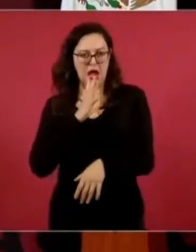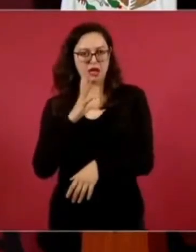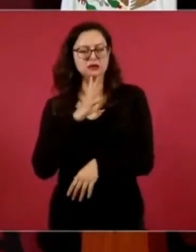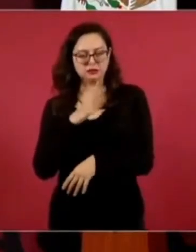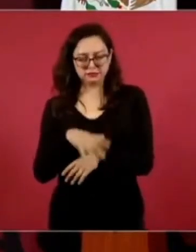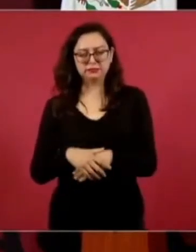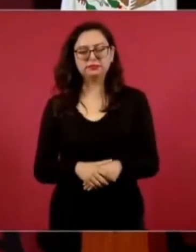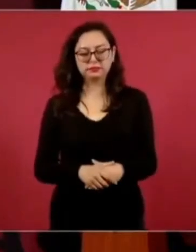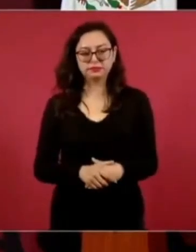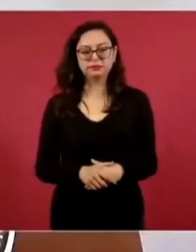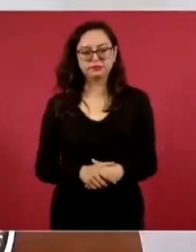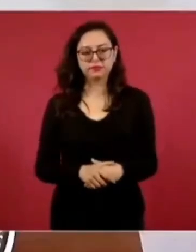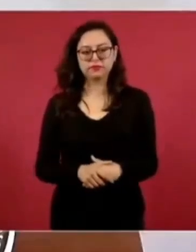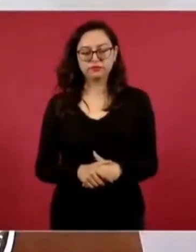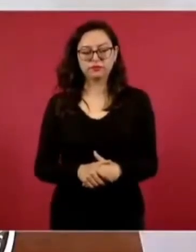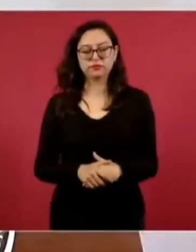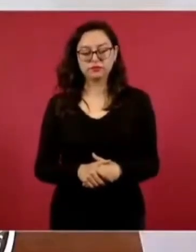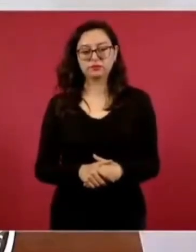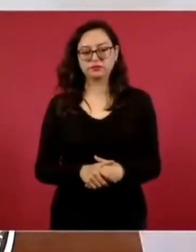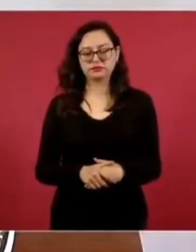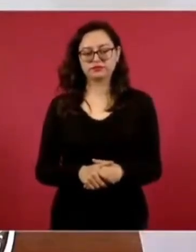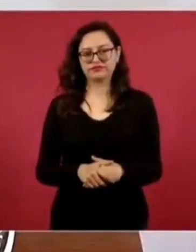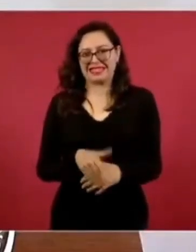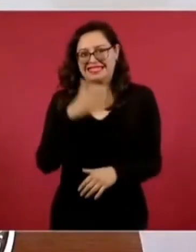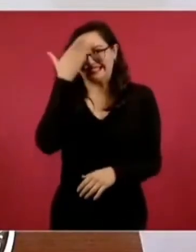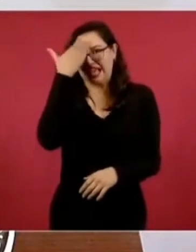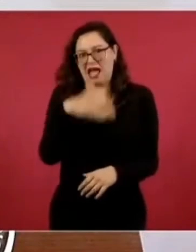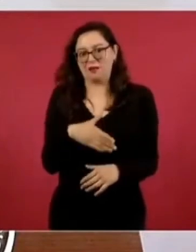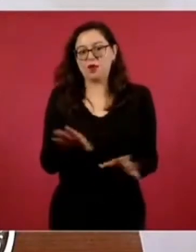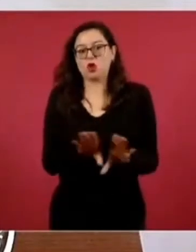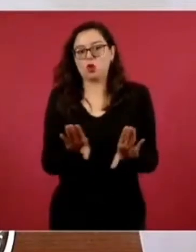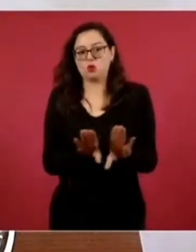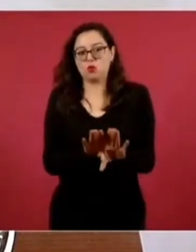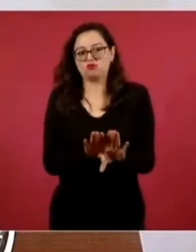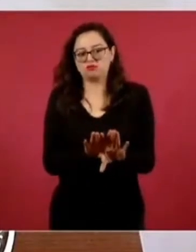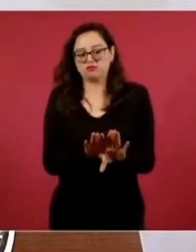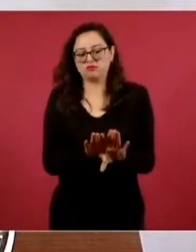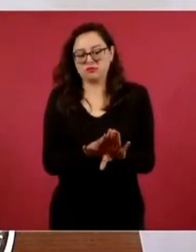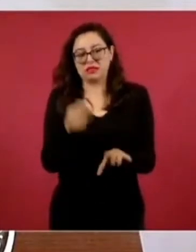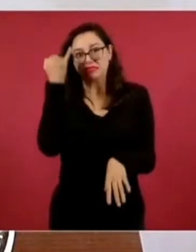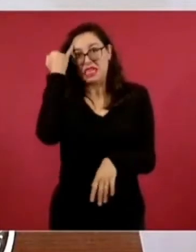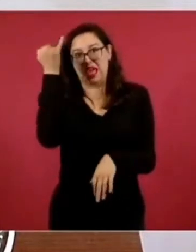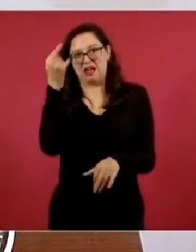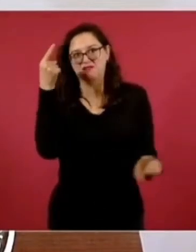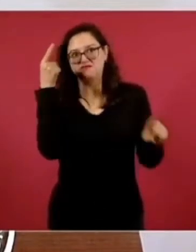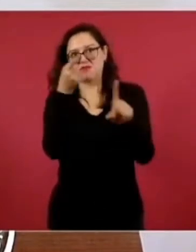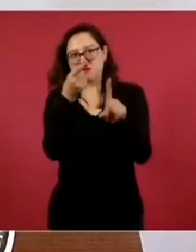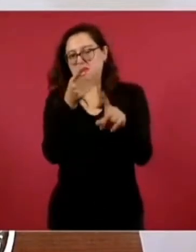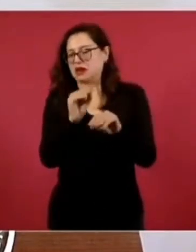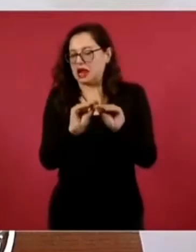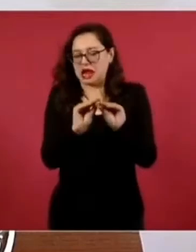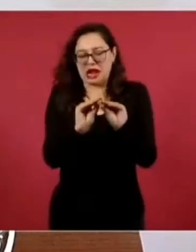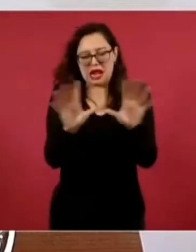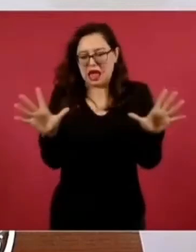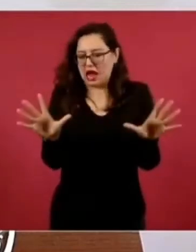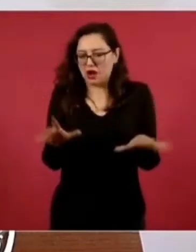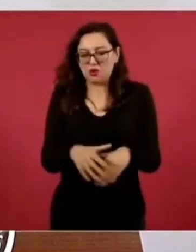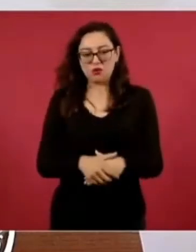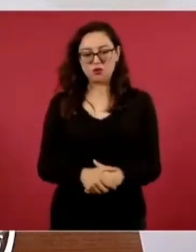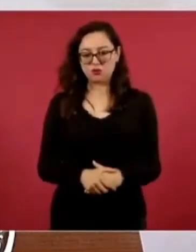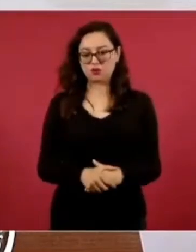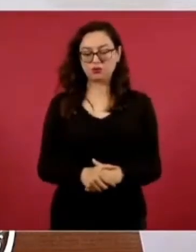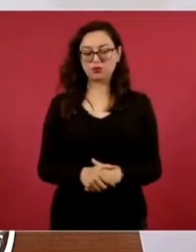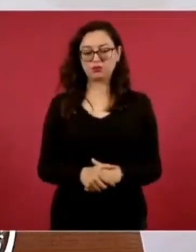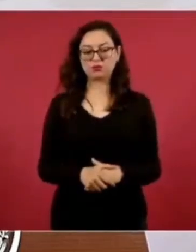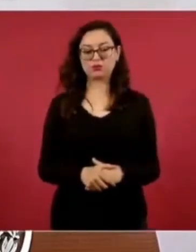muy clara la idea de que para terminar,